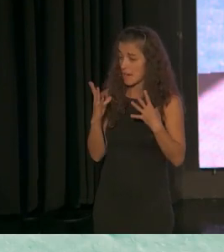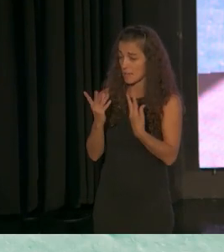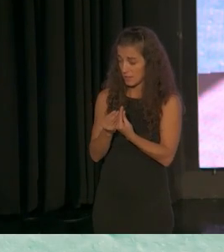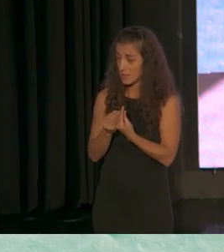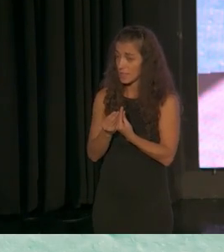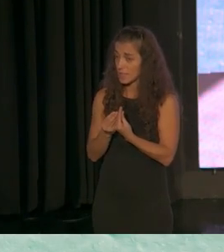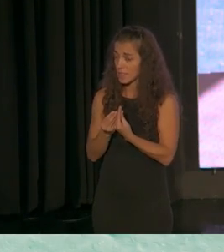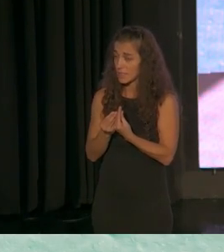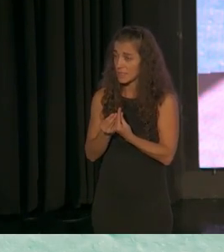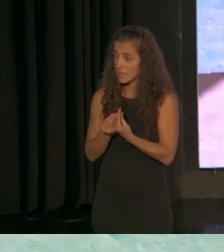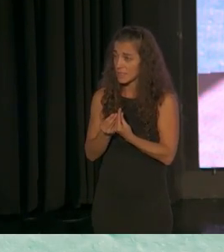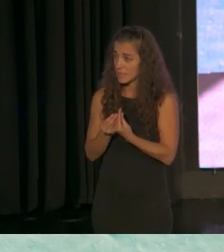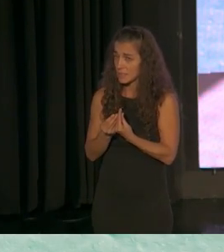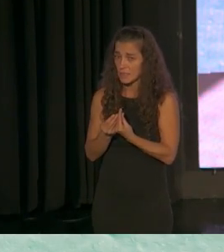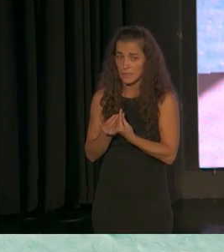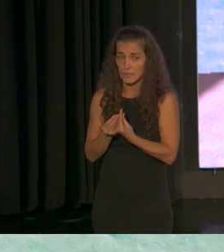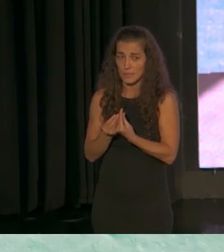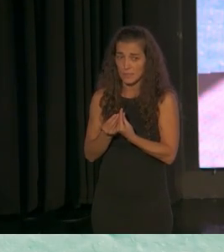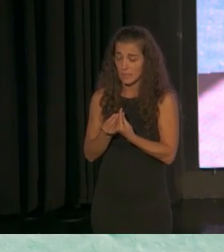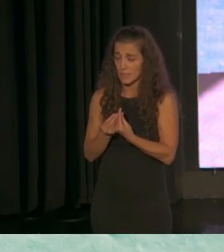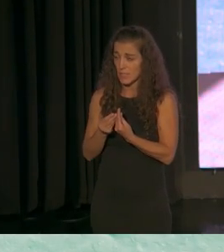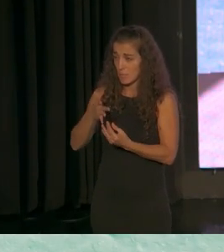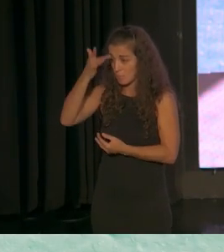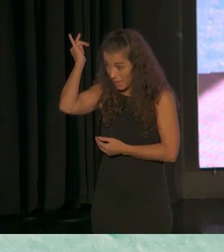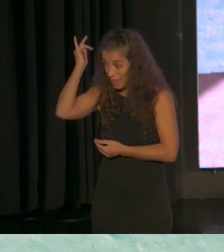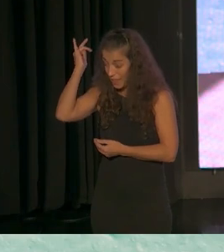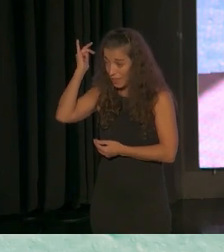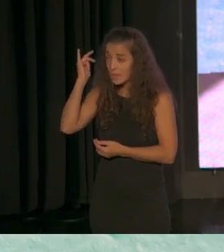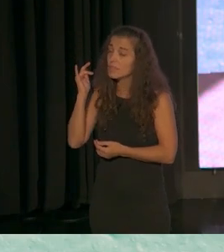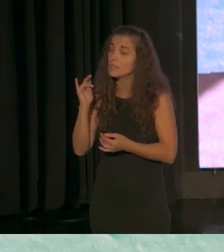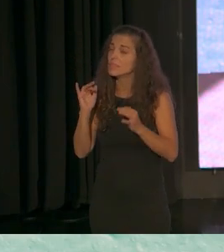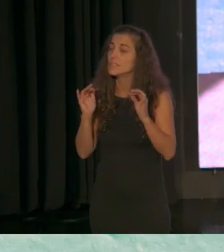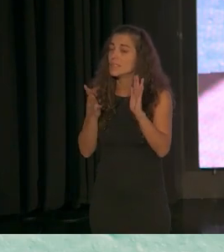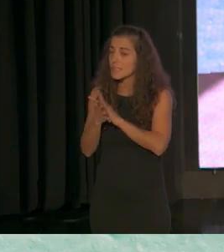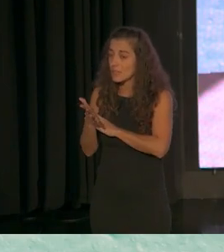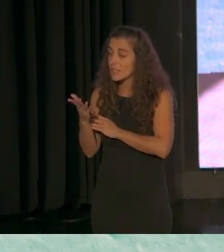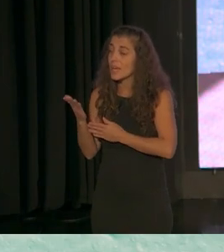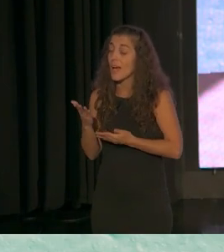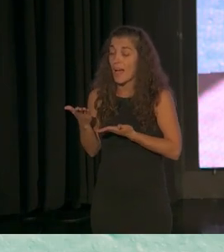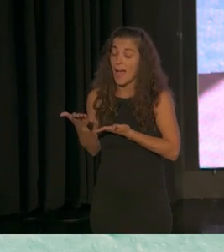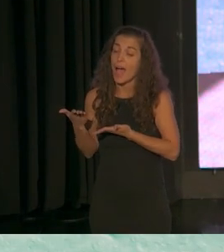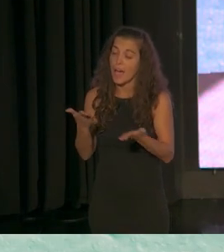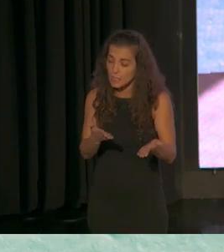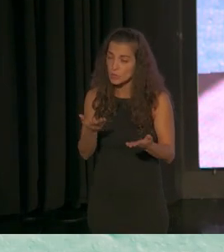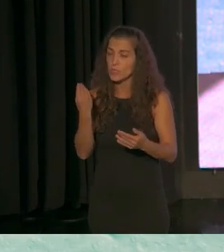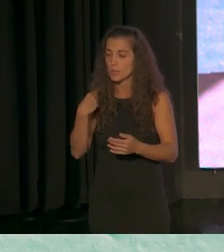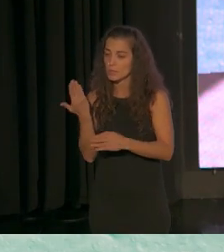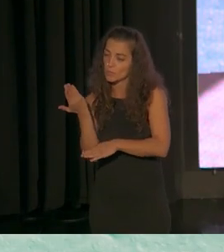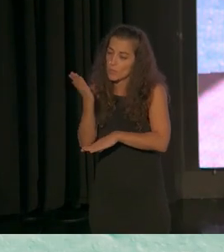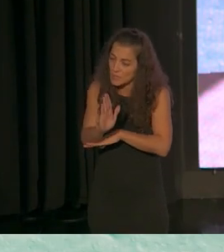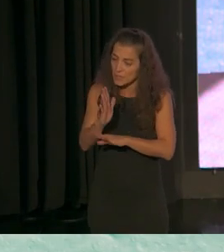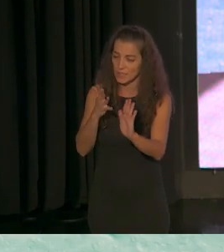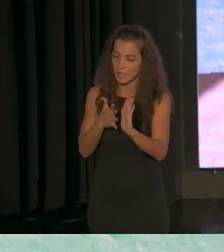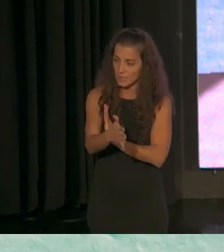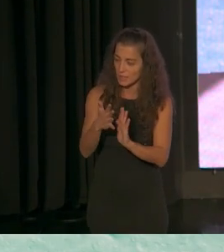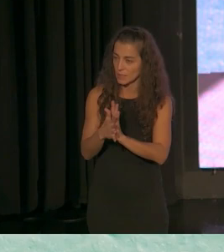a dominar pues implica ayudarles a presentar la práctica describirla describirla bien